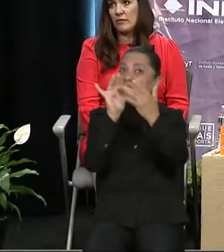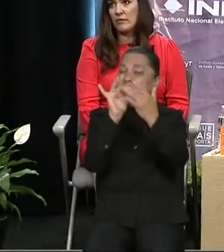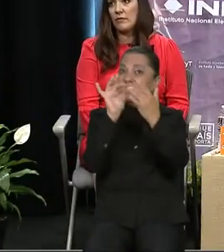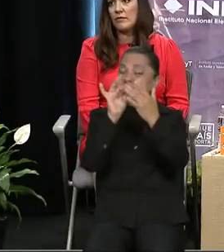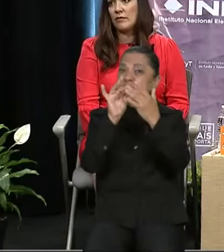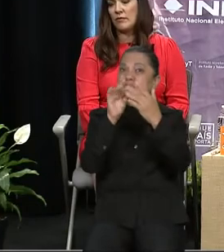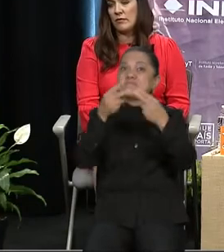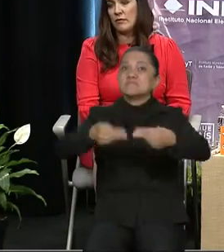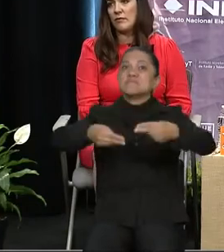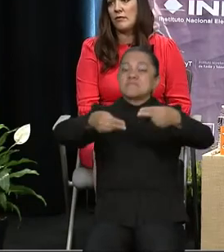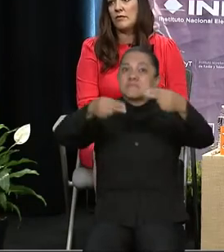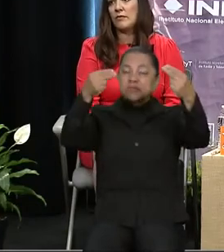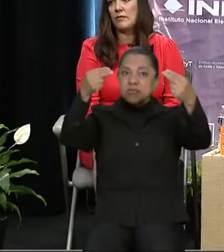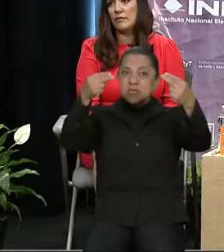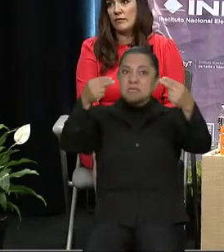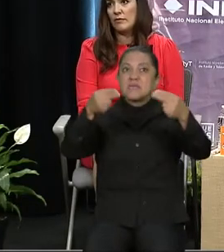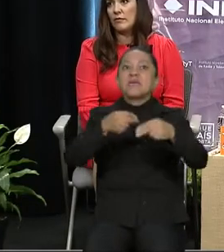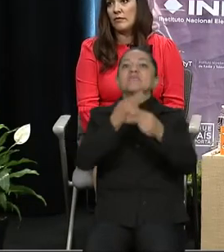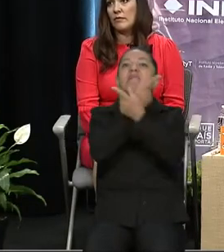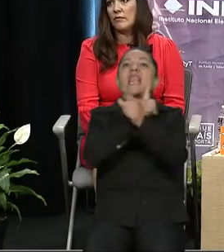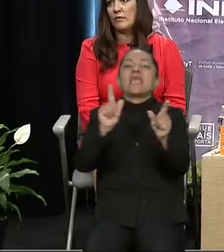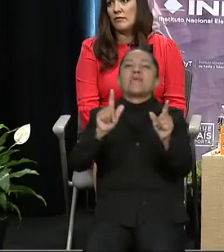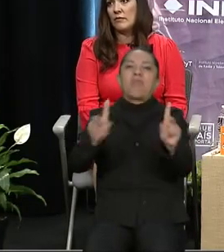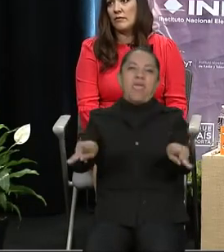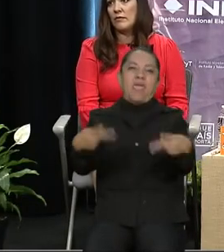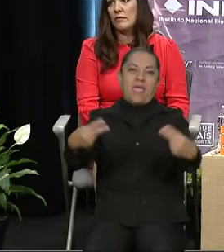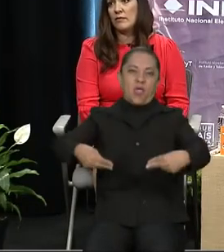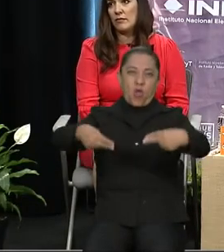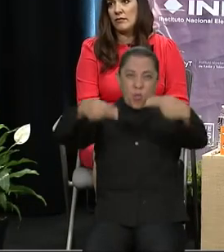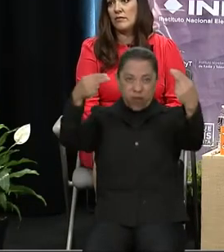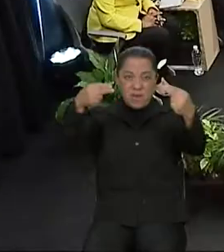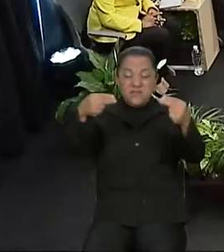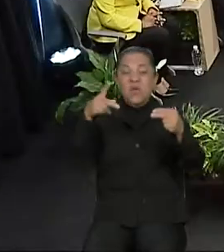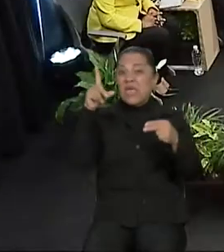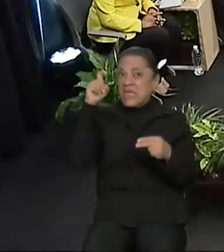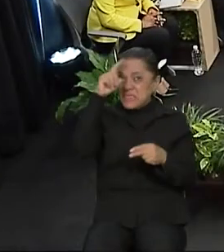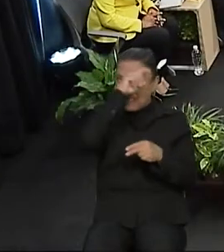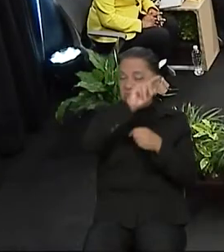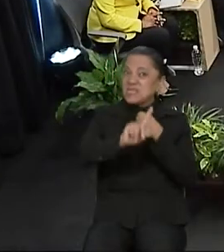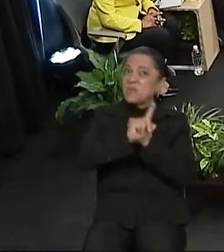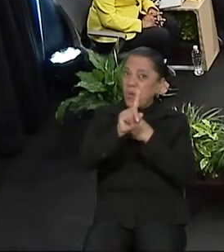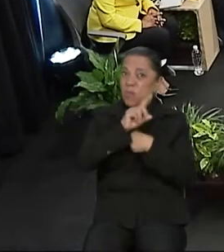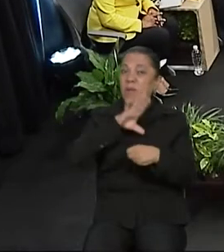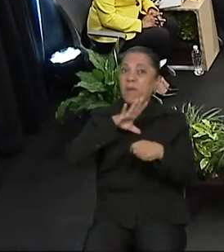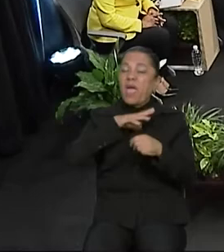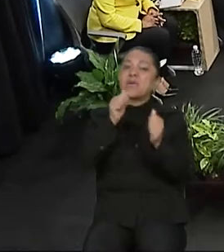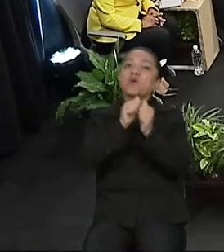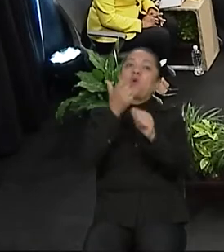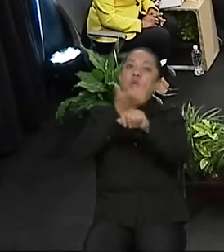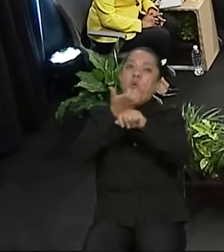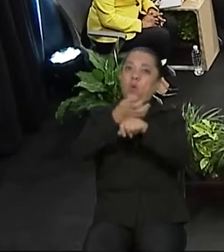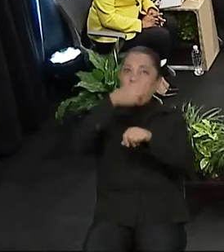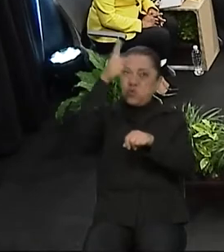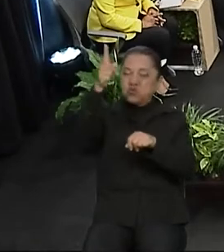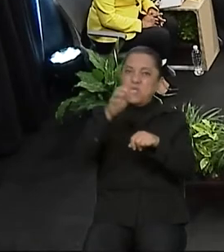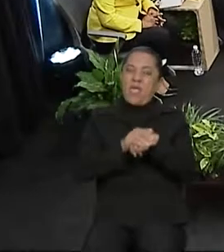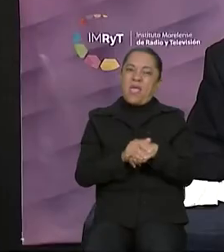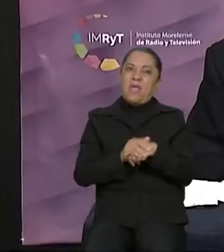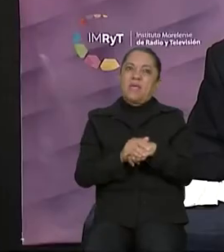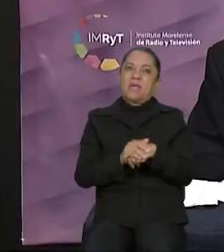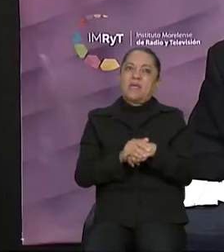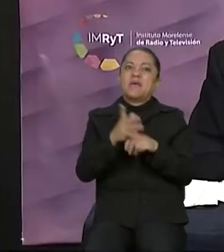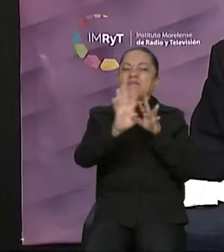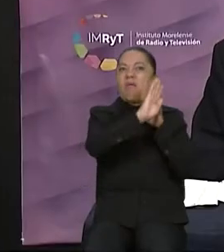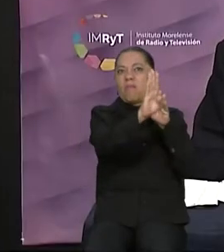México y los Estados Unidos. Y por ende, el tema de la migración. Habrá un tercer bloque, seguridad pública